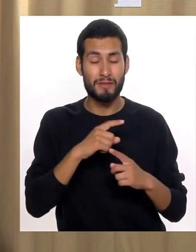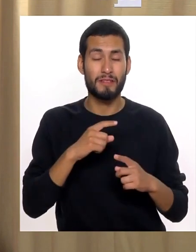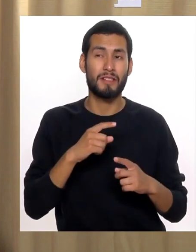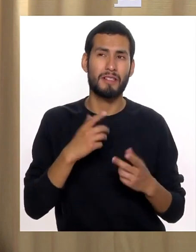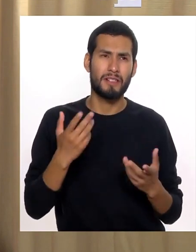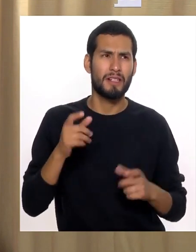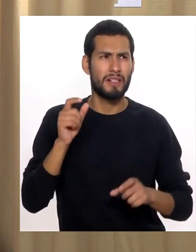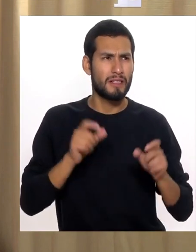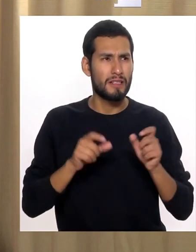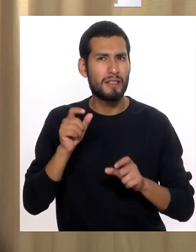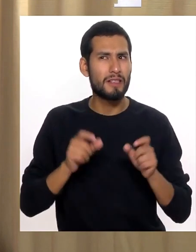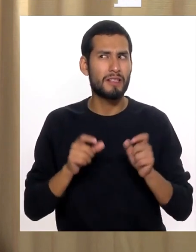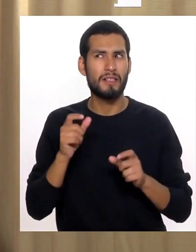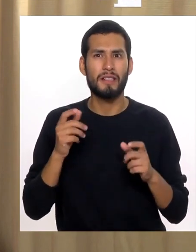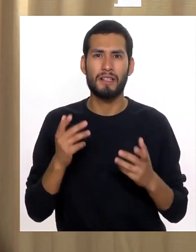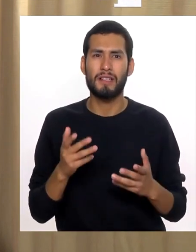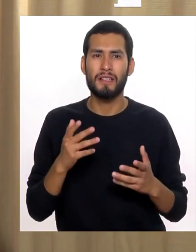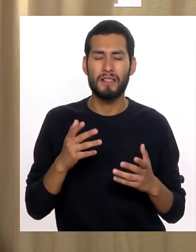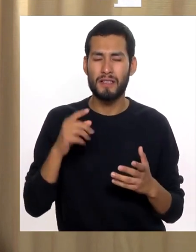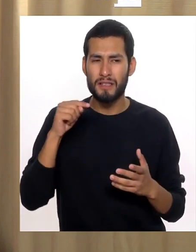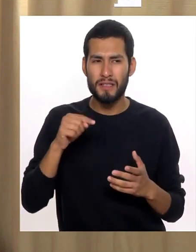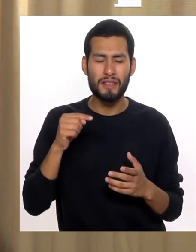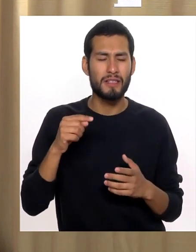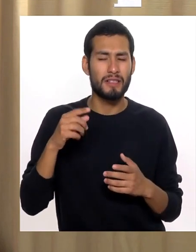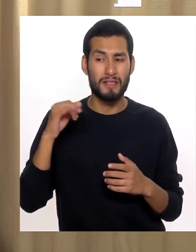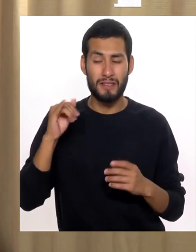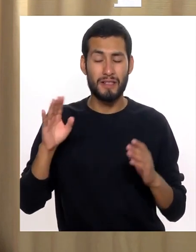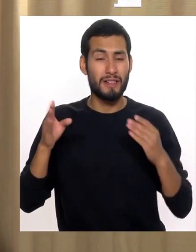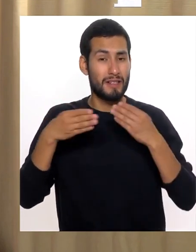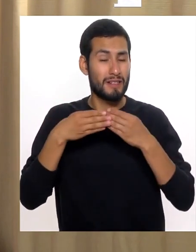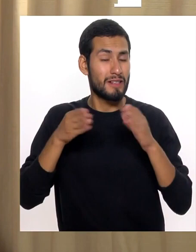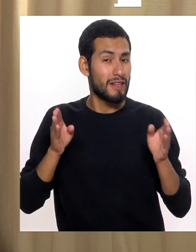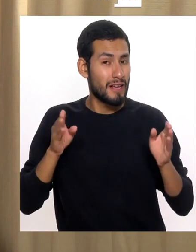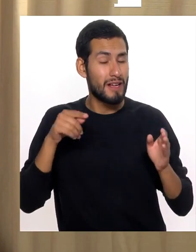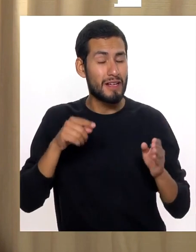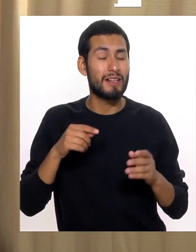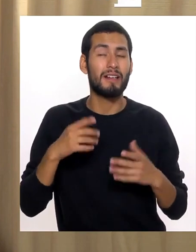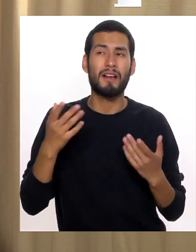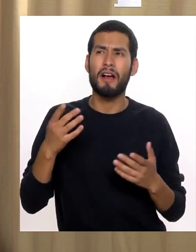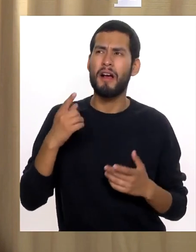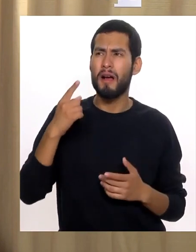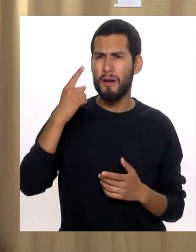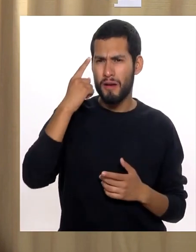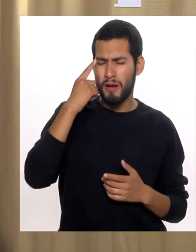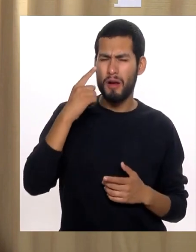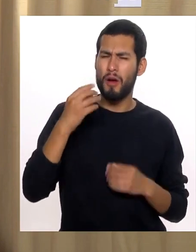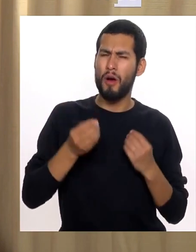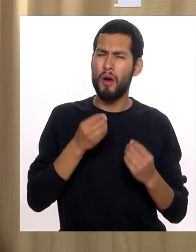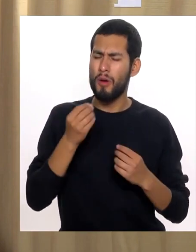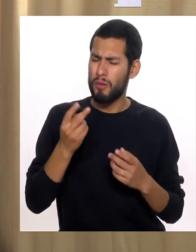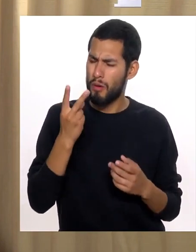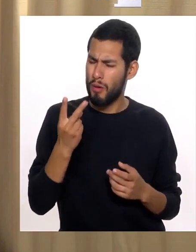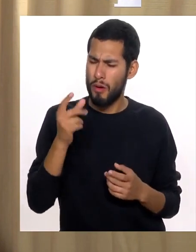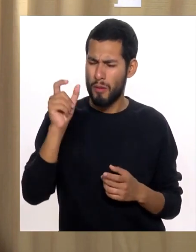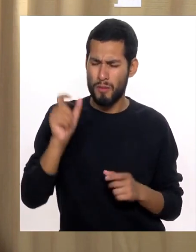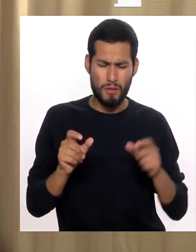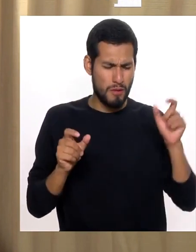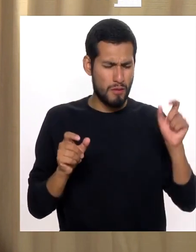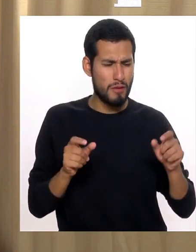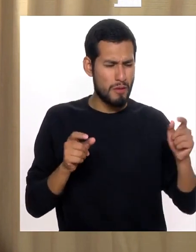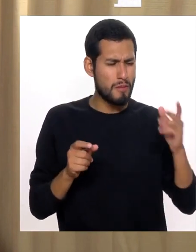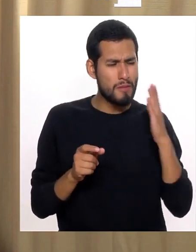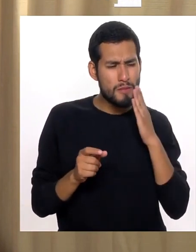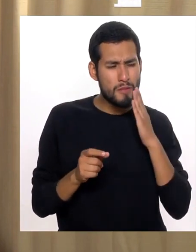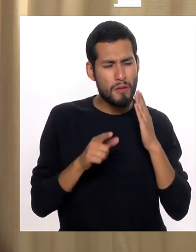veces bastante complicado Y la gente también que está en Sintonía de Sin Barreras Debe pensarlo ¿Cómo hacen dos personas